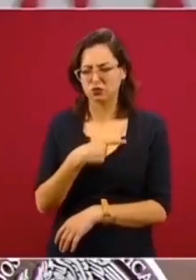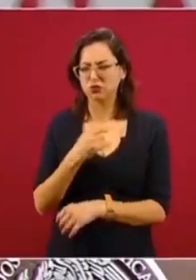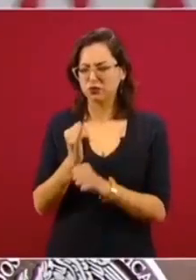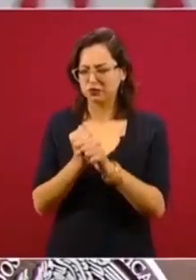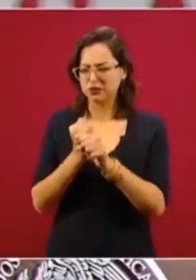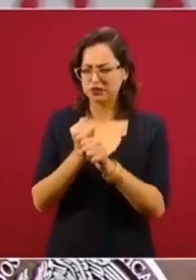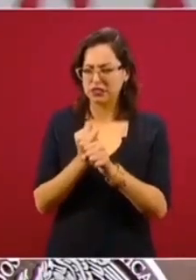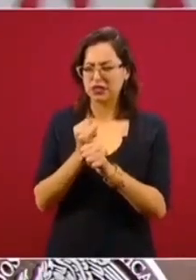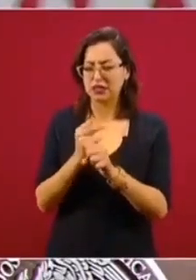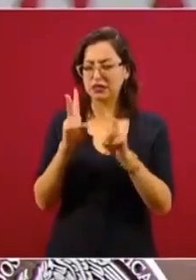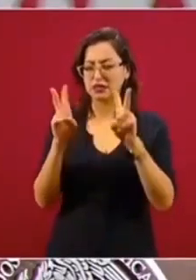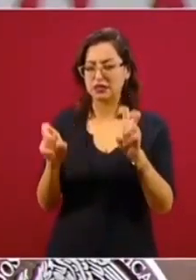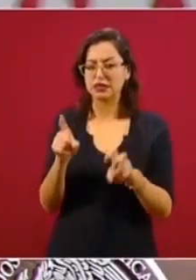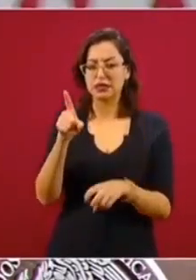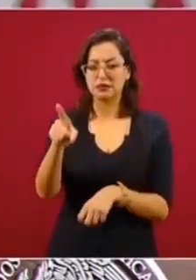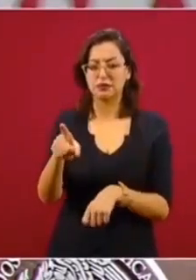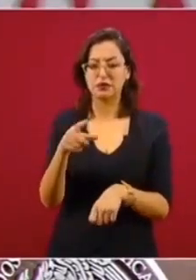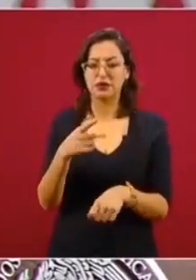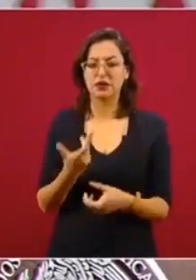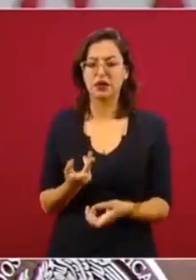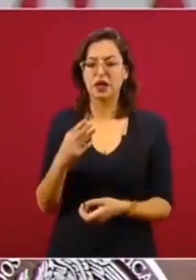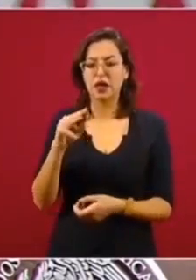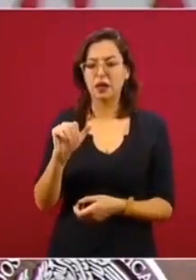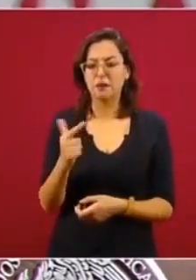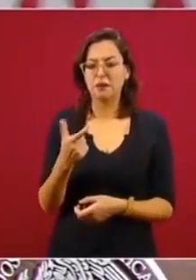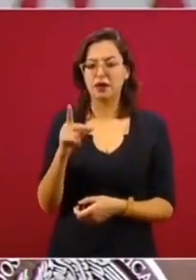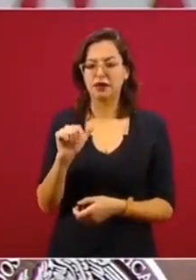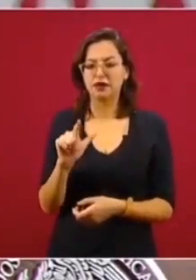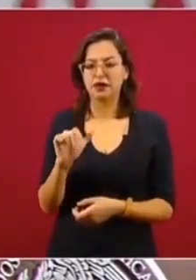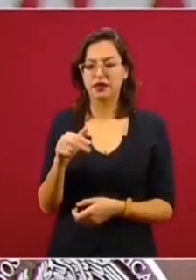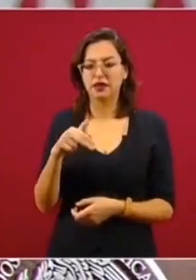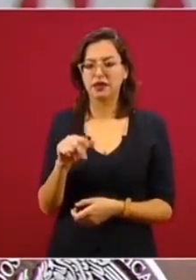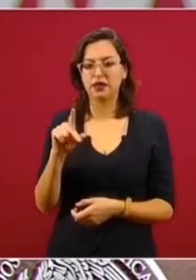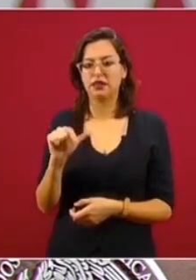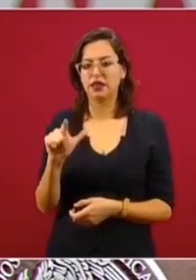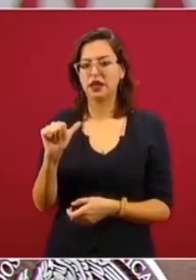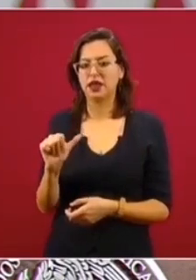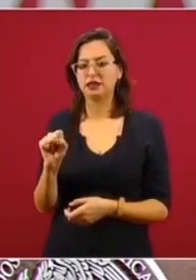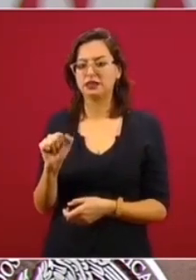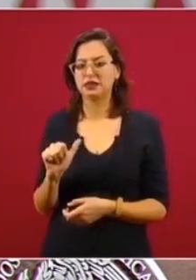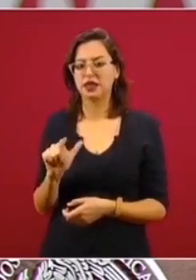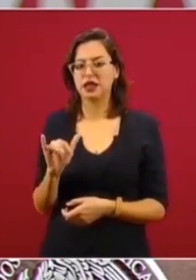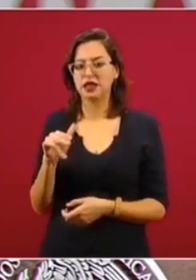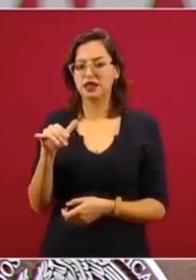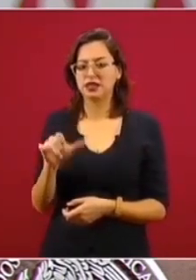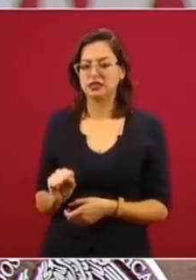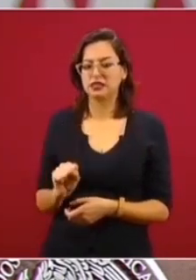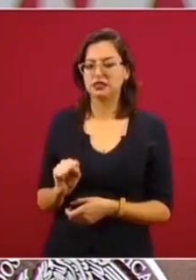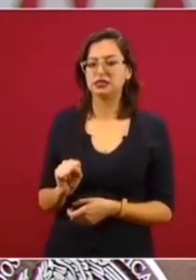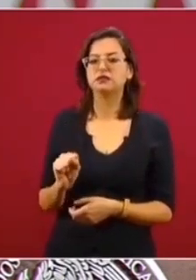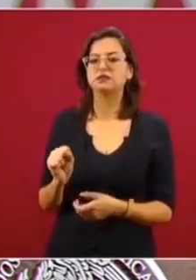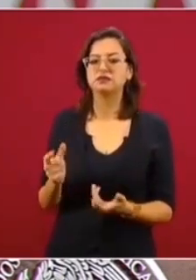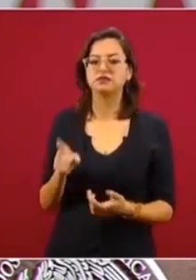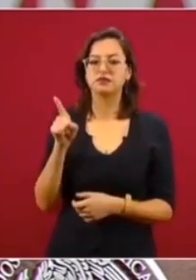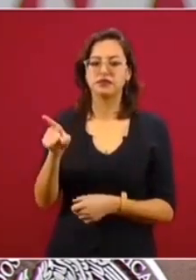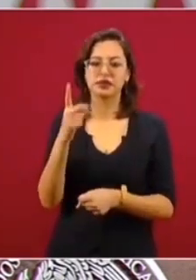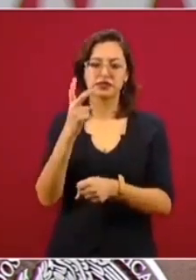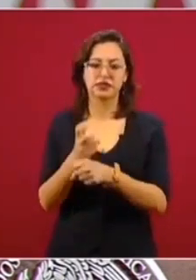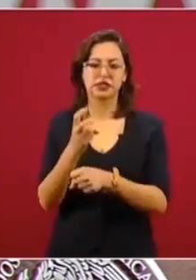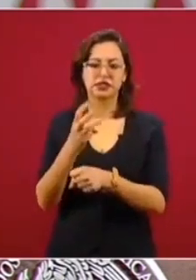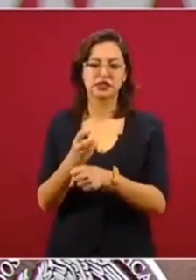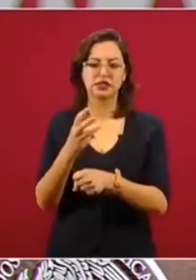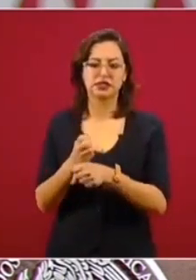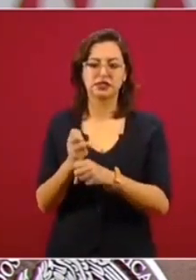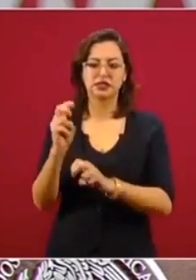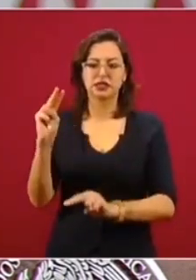Magdalena Salinas, como lo saben, es una unidad médica de alta especialidad, es decir, es un tercer nivel que,